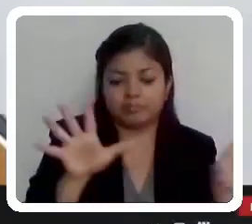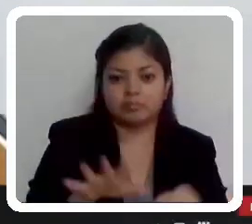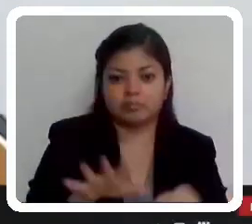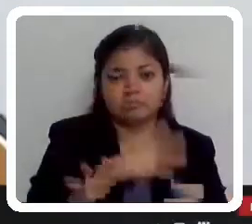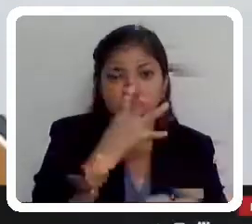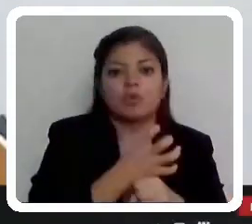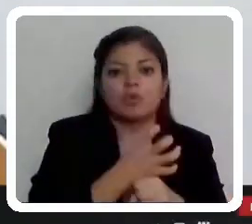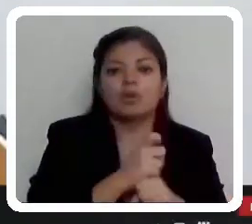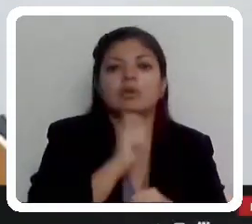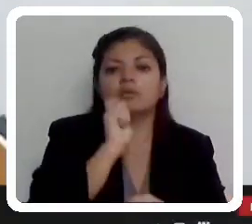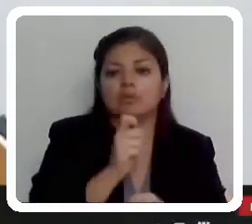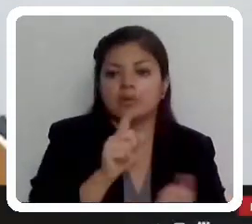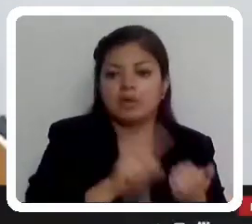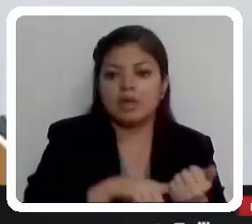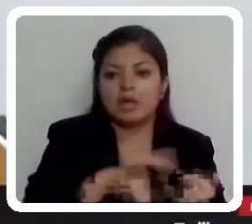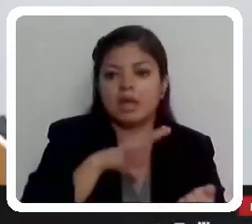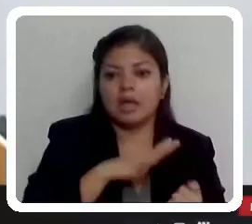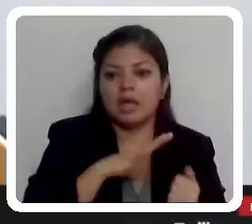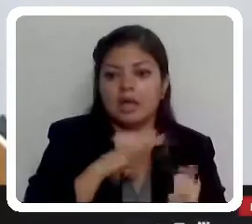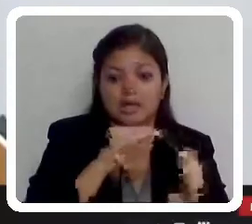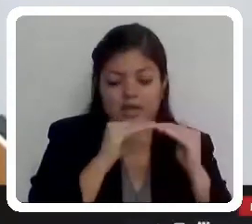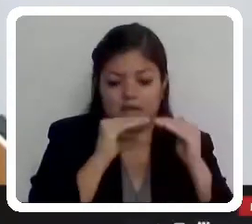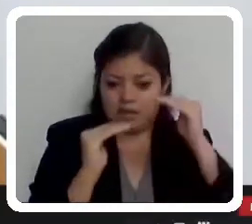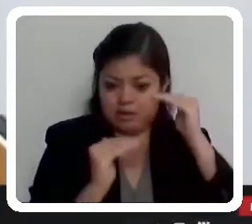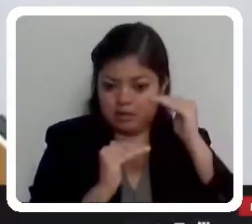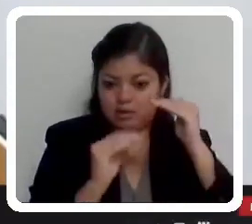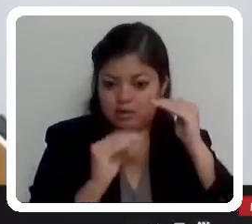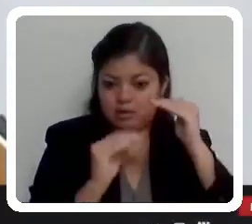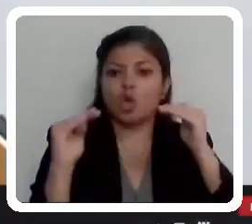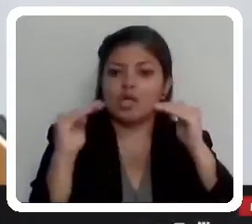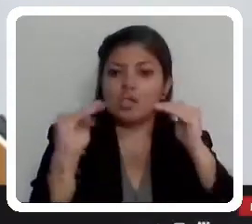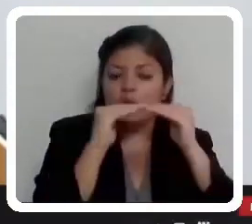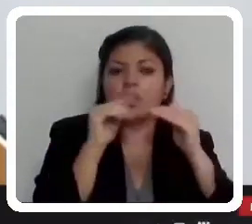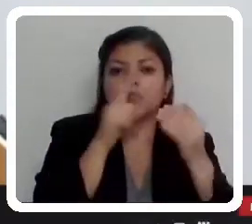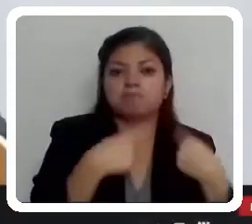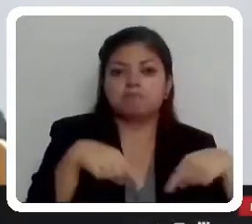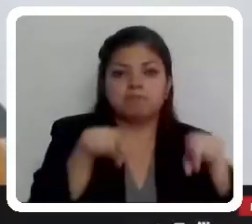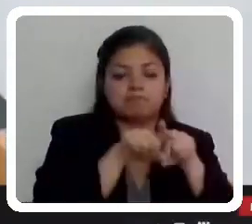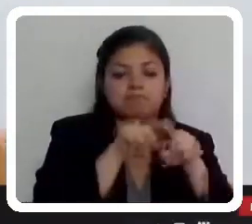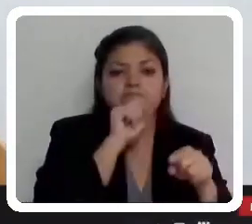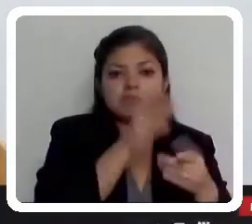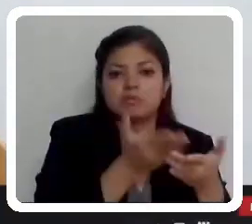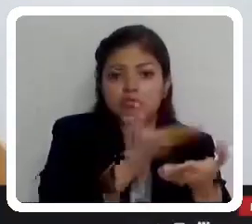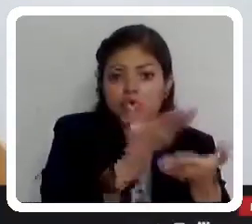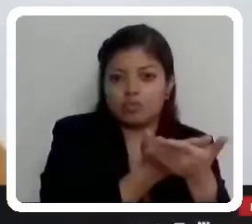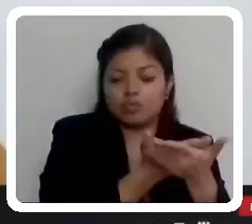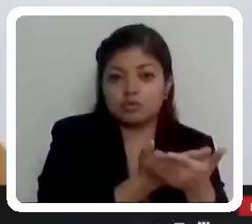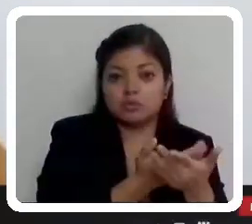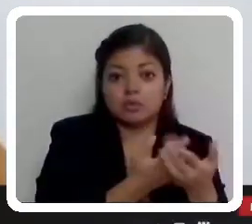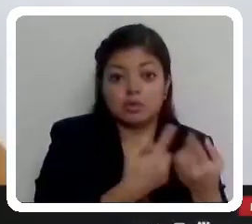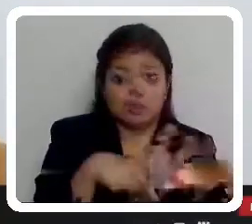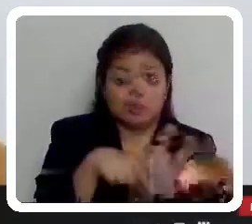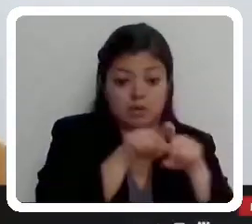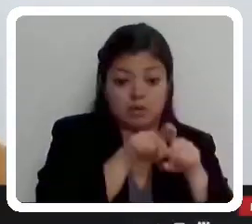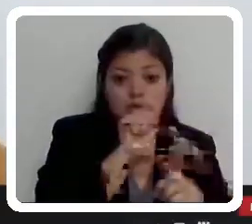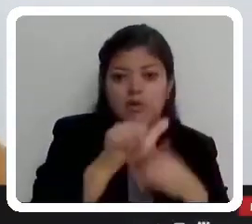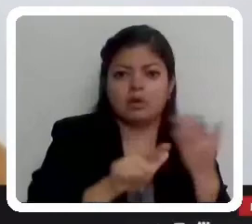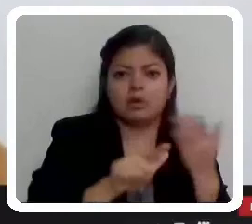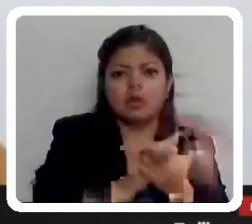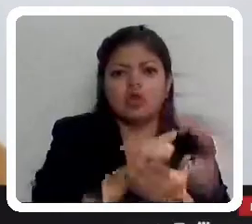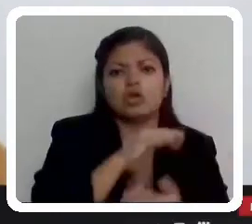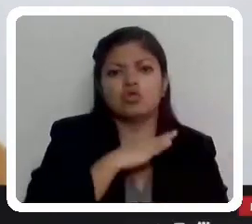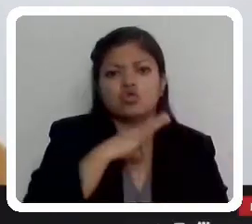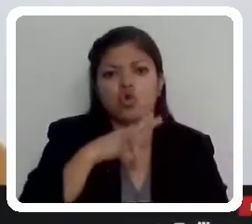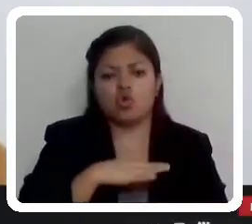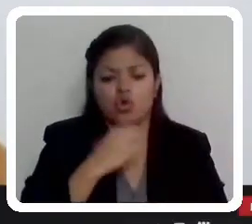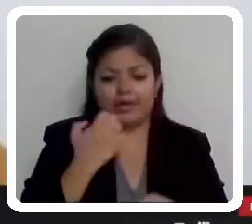se deroga las disposiciones de igual o menor jerarquía que se opongan a las contenidas en el presente decreto. Dado en el poder legislativo, en la ciudad de Toluca de